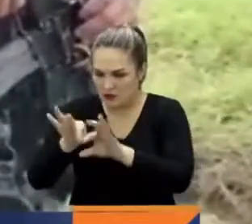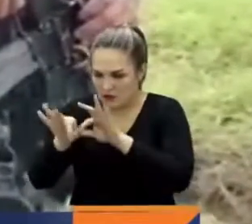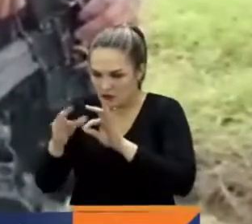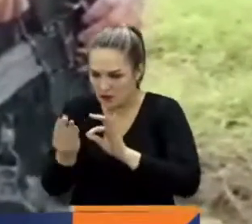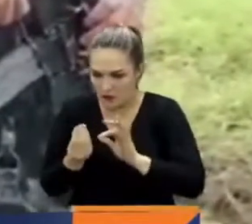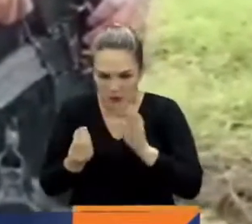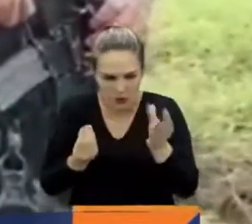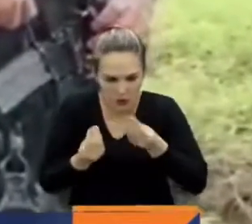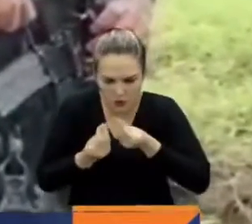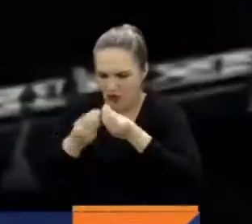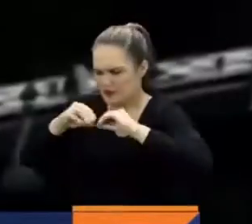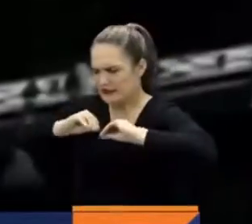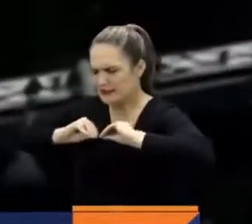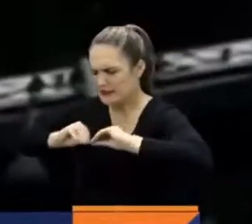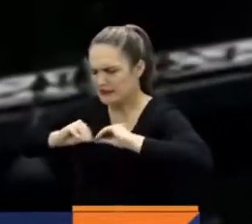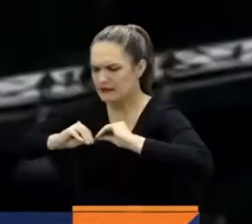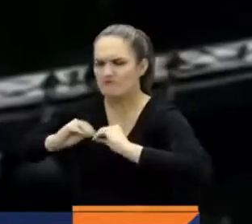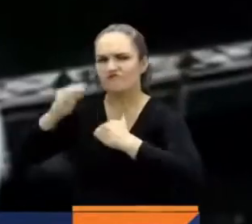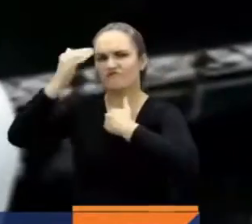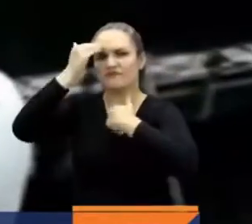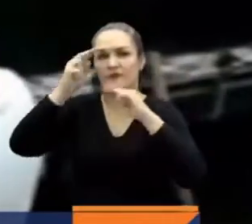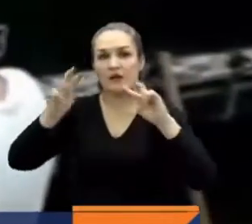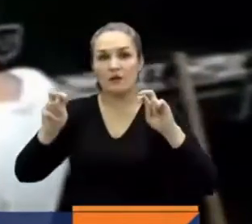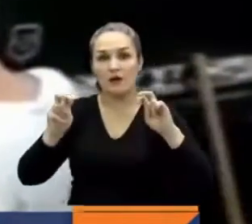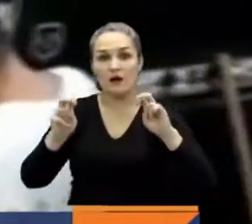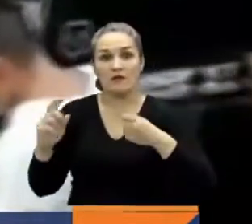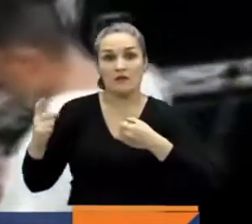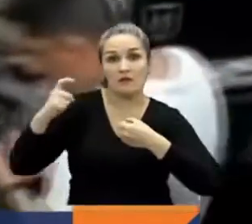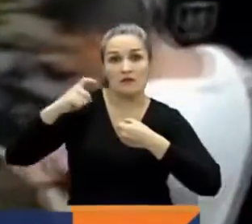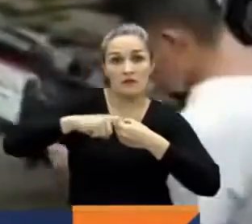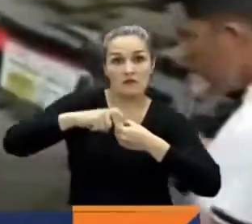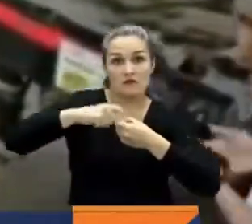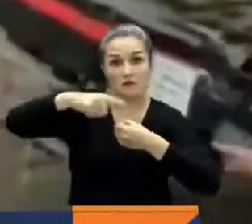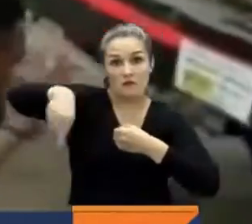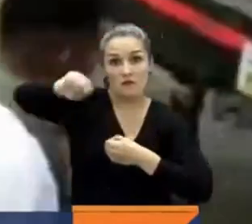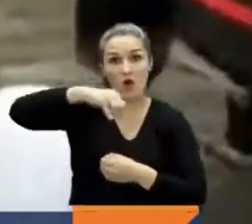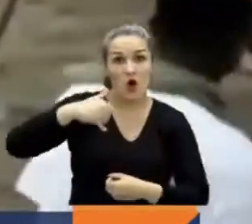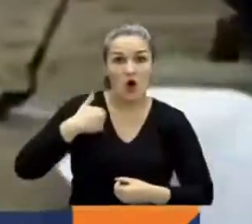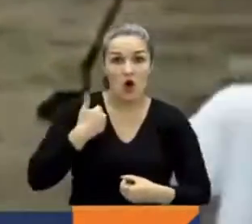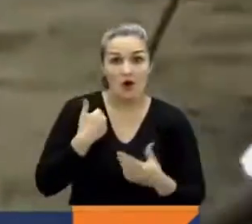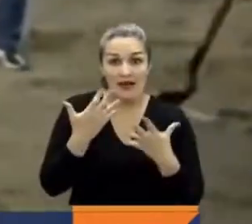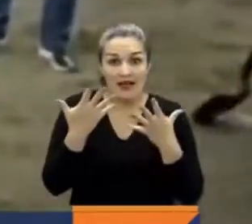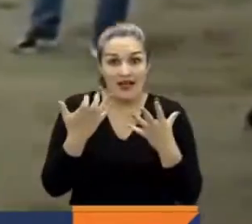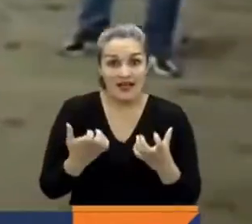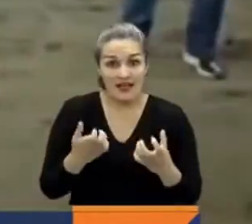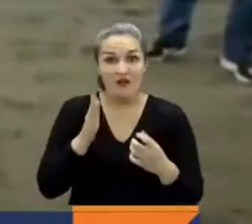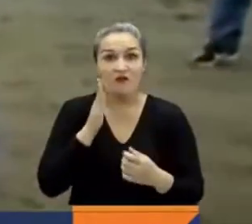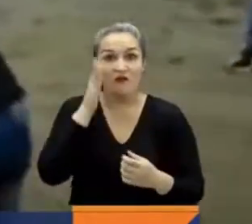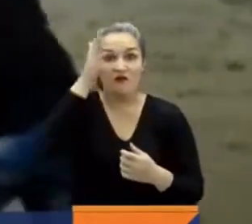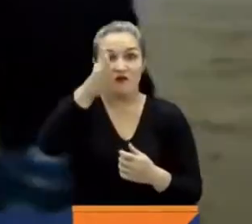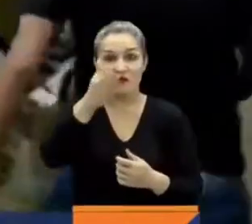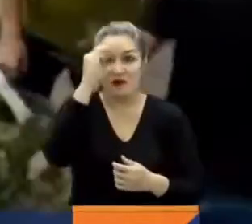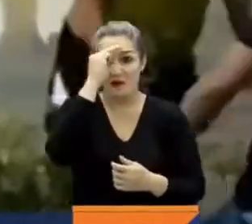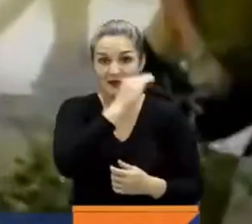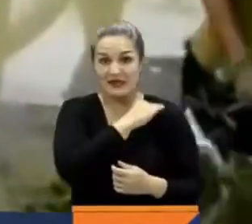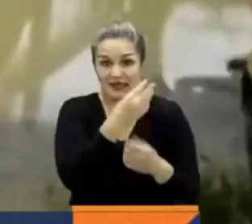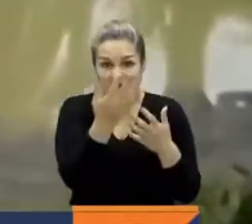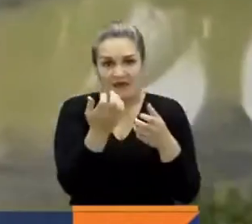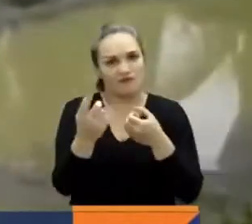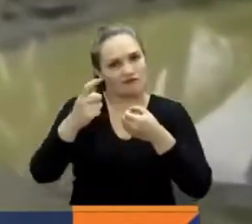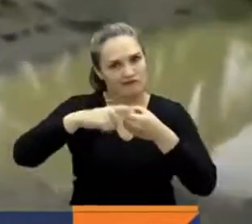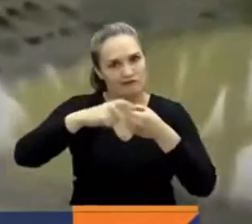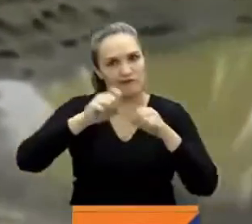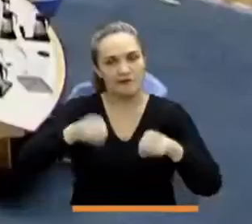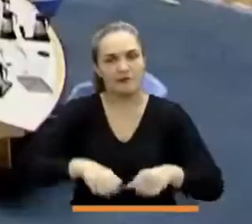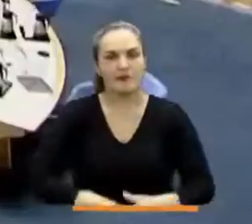capacitados en este tema. Las inscripciones siguen abiertas para los jóvenes bachilleres que quieran ser los futuros oficiales del Ejército Nacional.